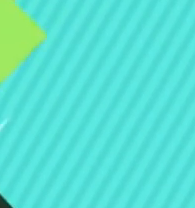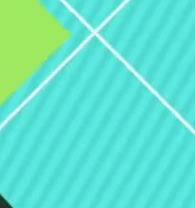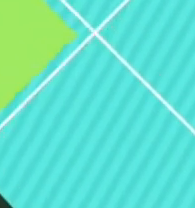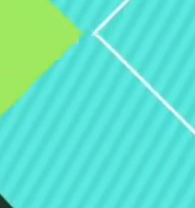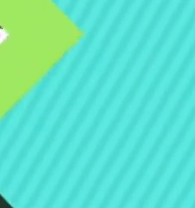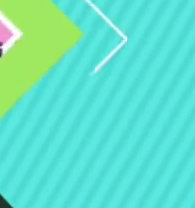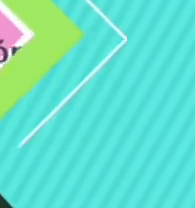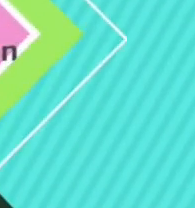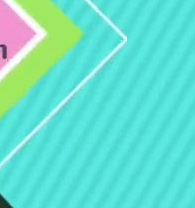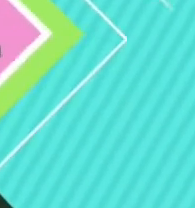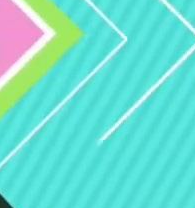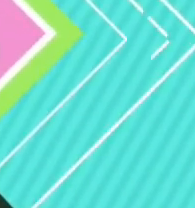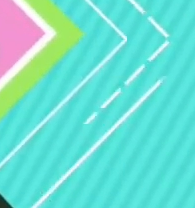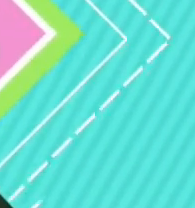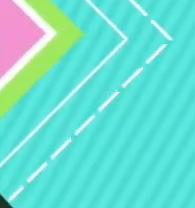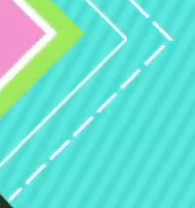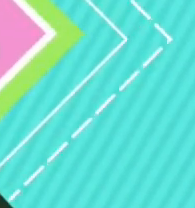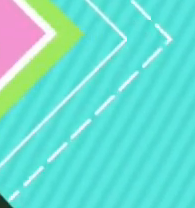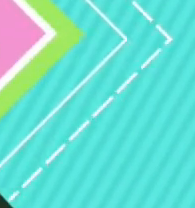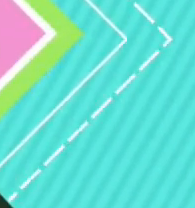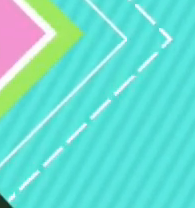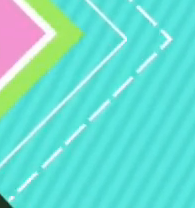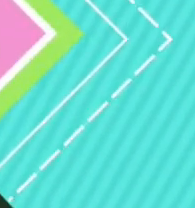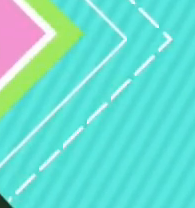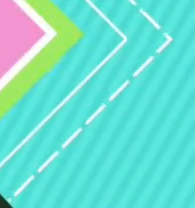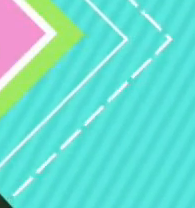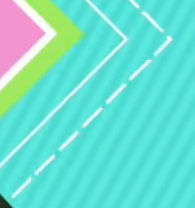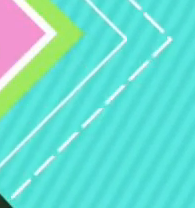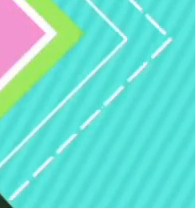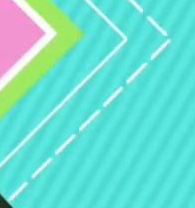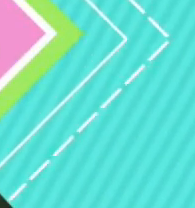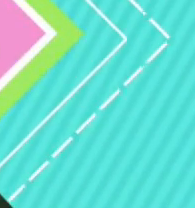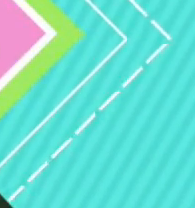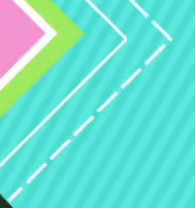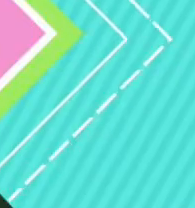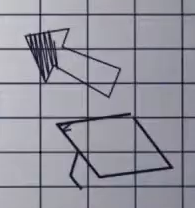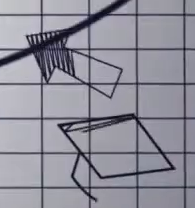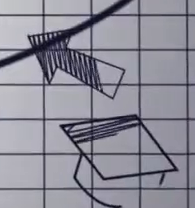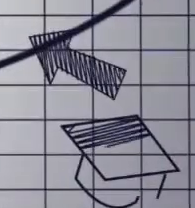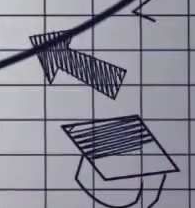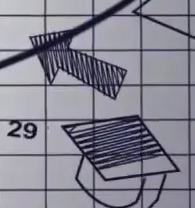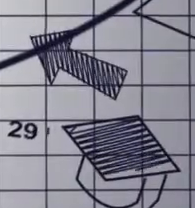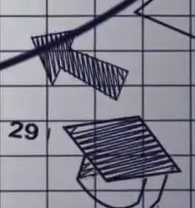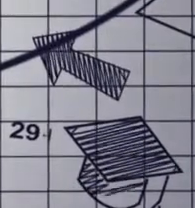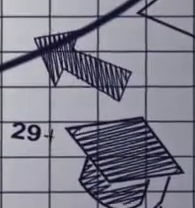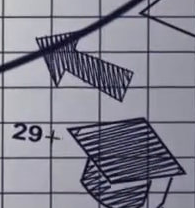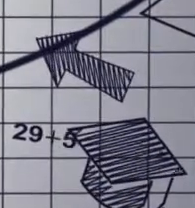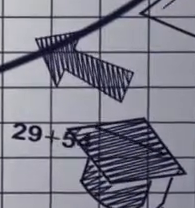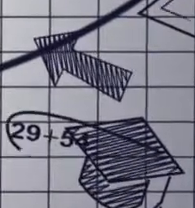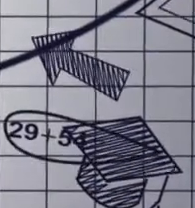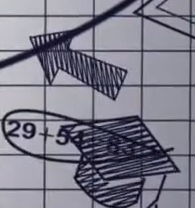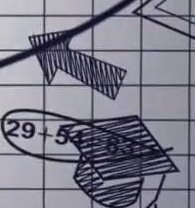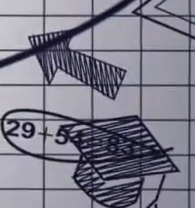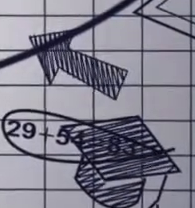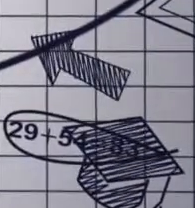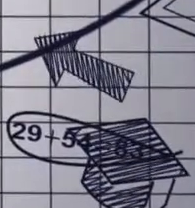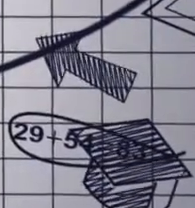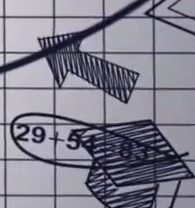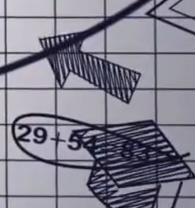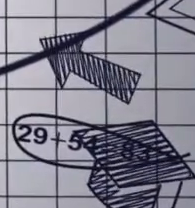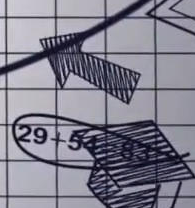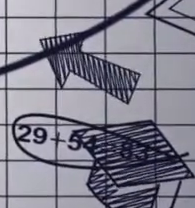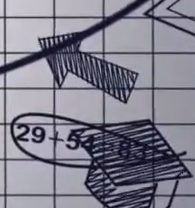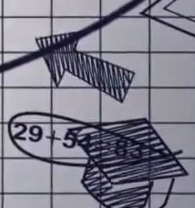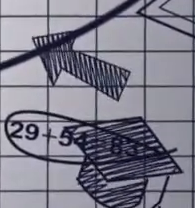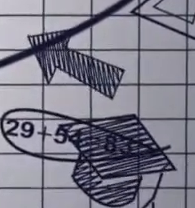Gracias, papi, por apoyar a tus hijos y ponernos a ver Escuela TV. Mil gracias a todos. Trabajo en